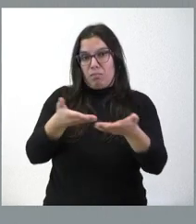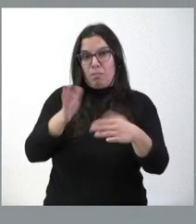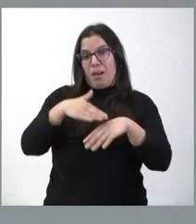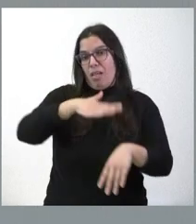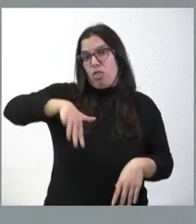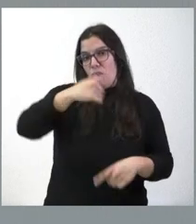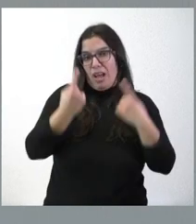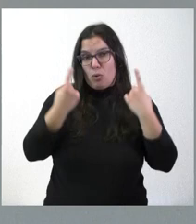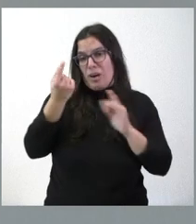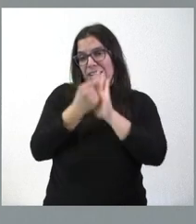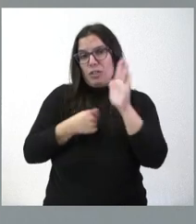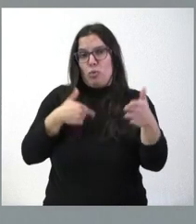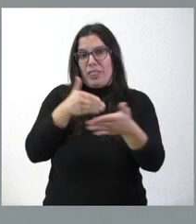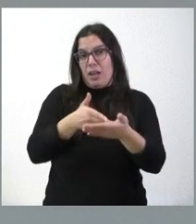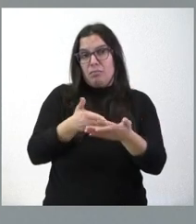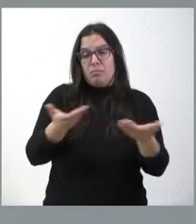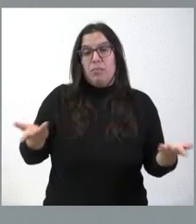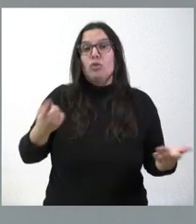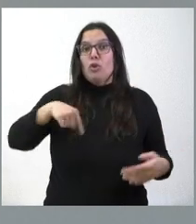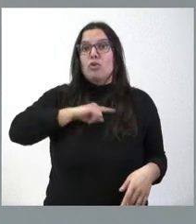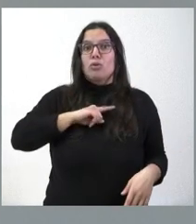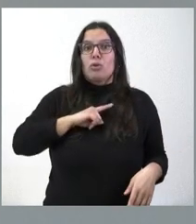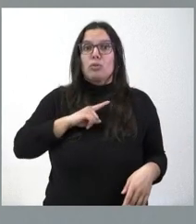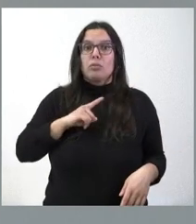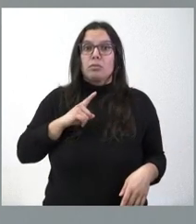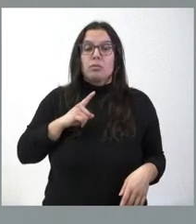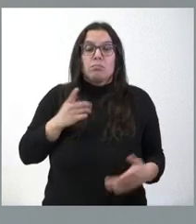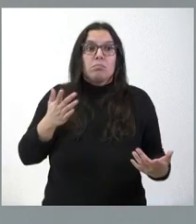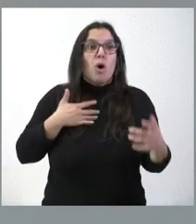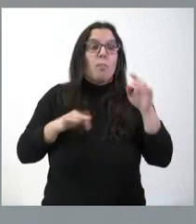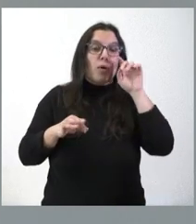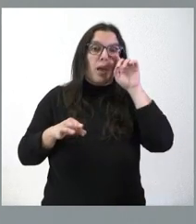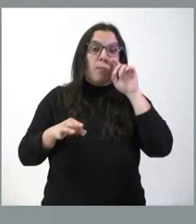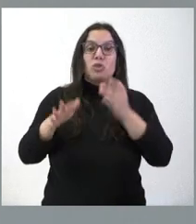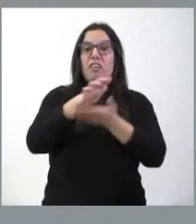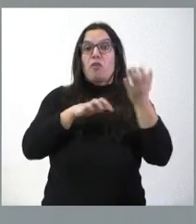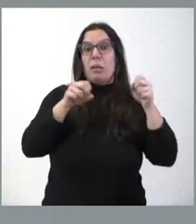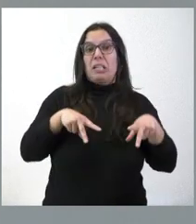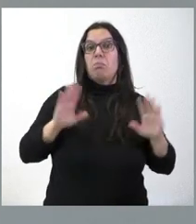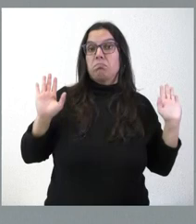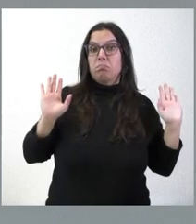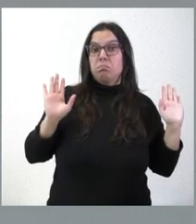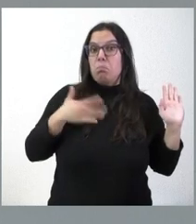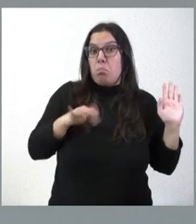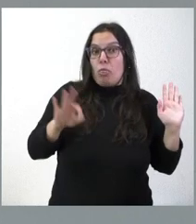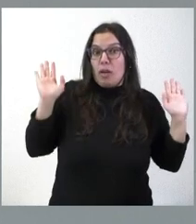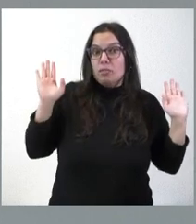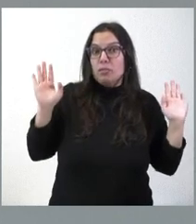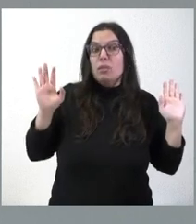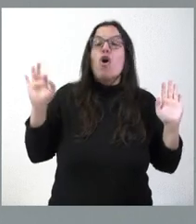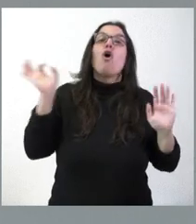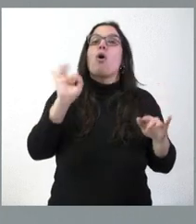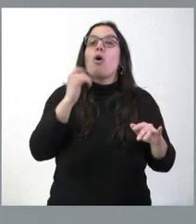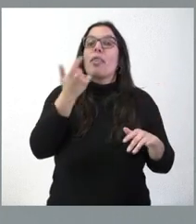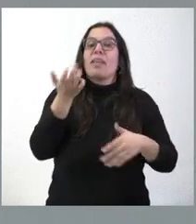de España, pues había planteado. Nosotros podíamos haber optado o por no hacer esos informes o que esos informes detallaran que esas